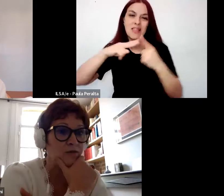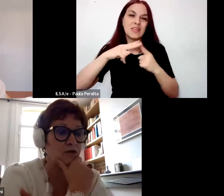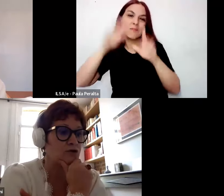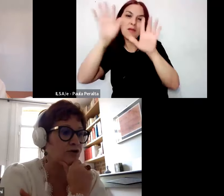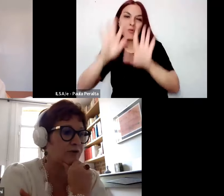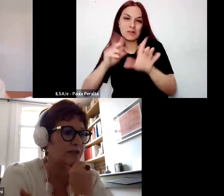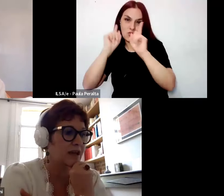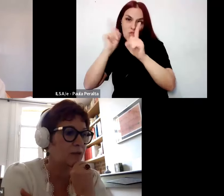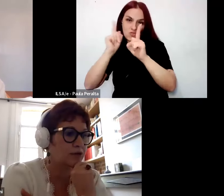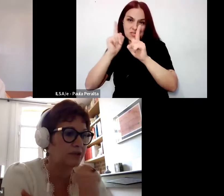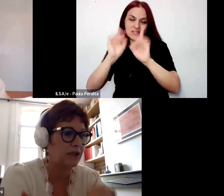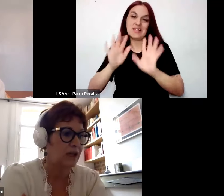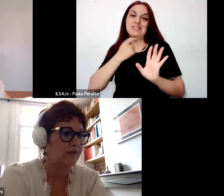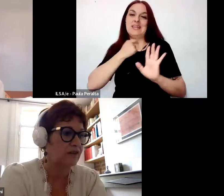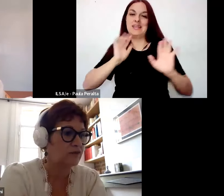los docentes.